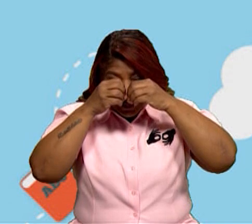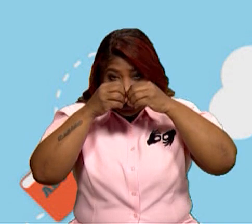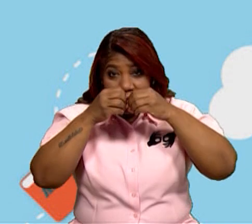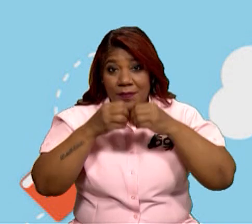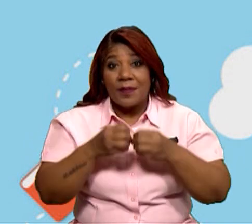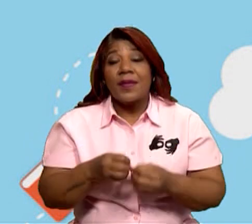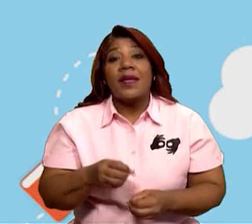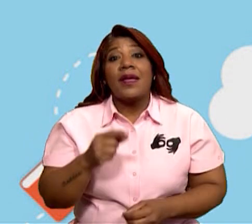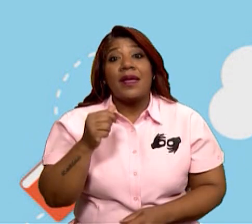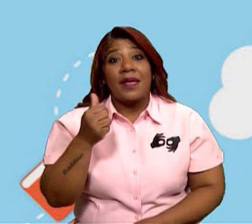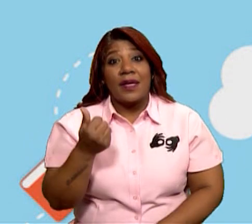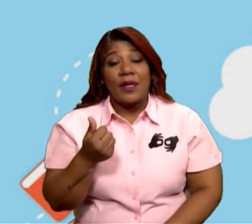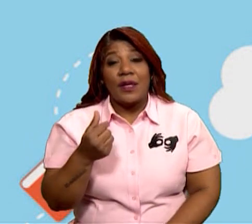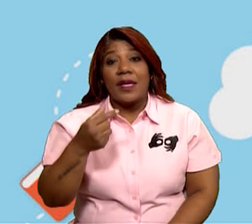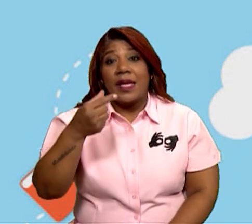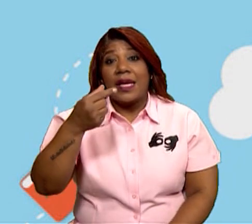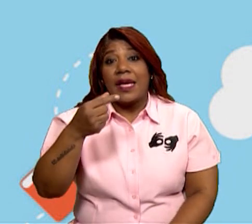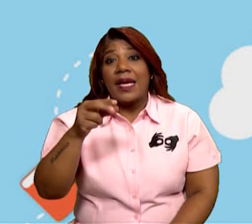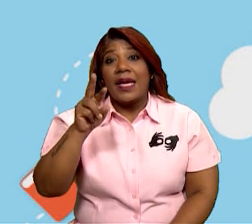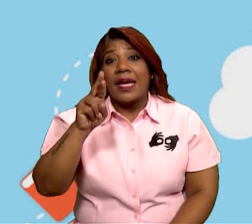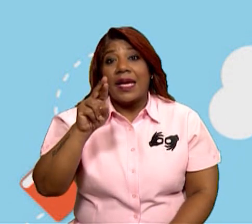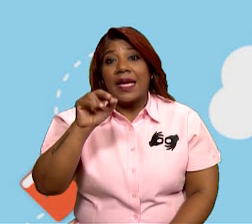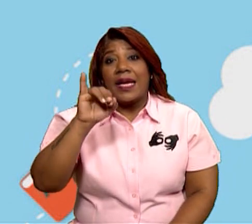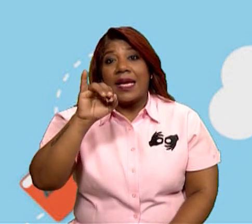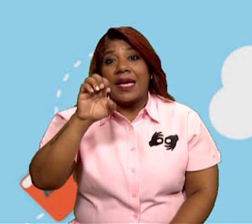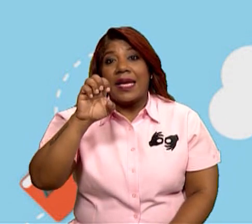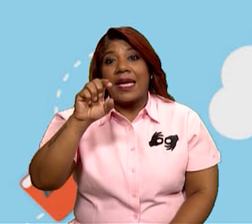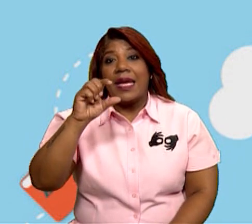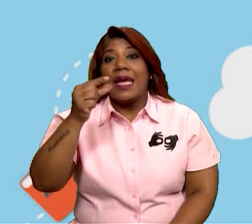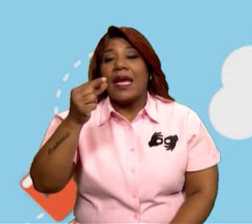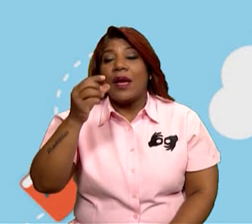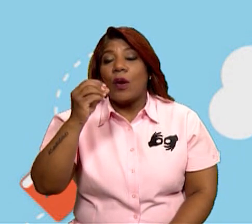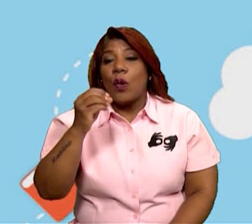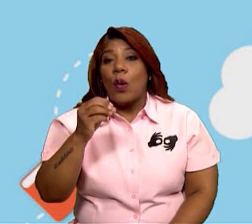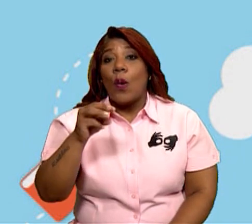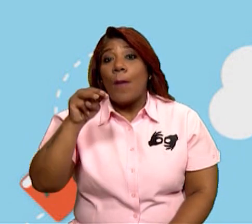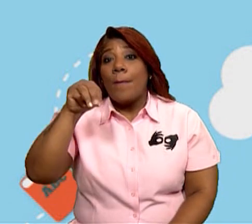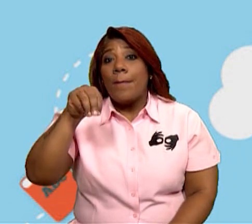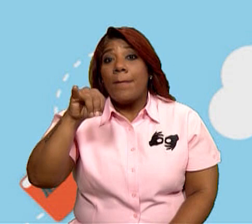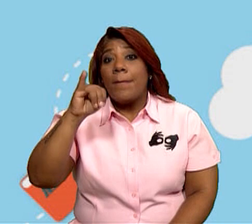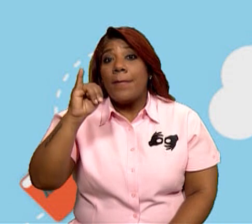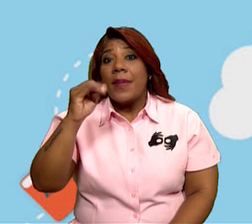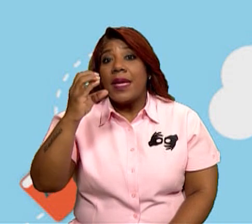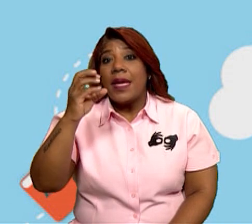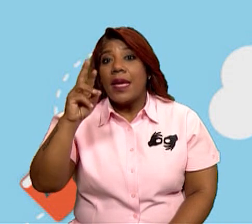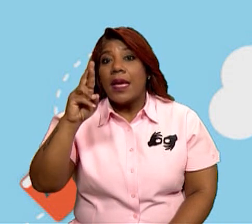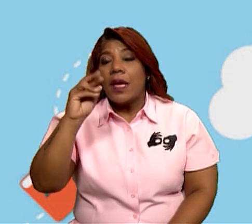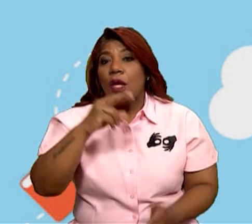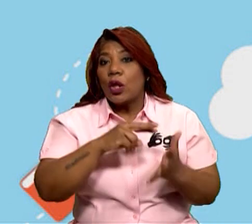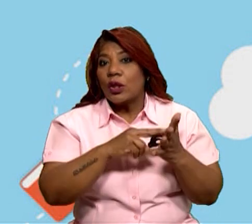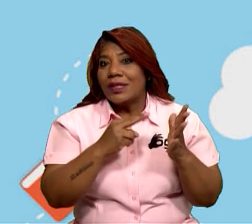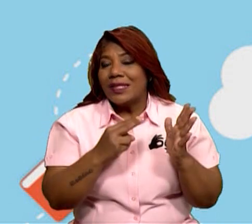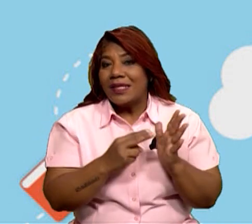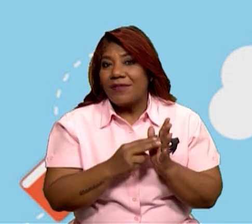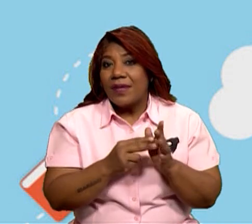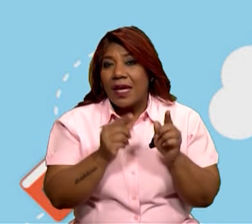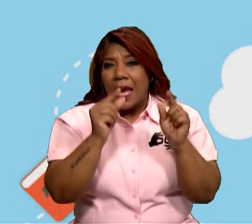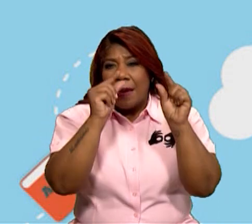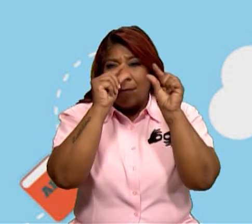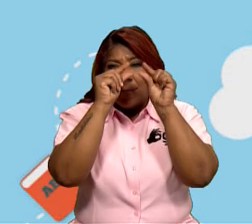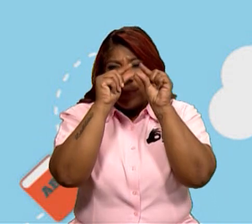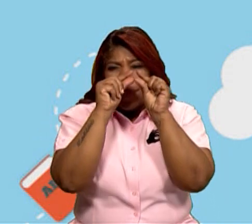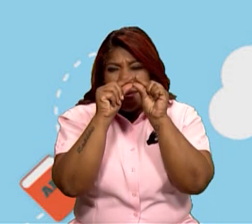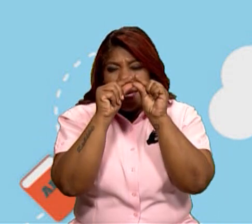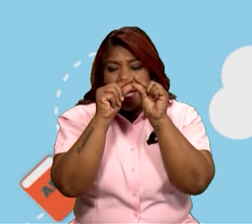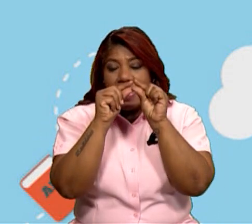micros significa pequeño y scopeo significa visión? Por eso la